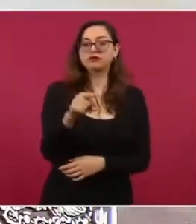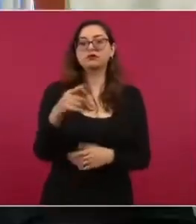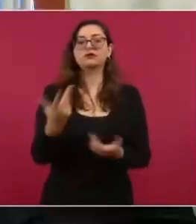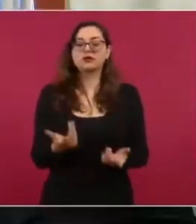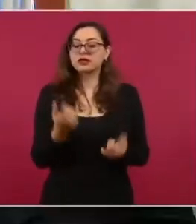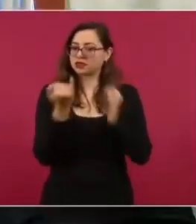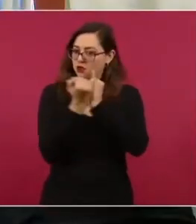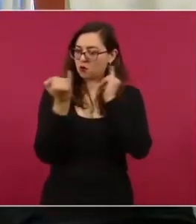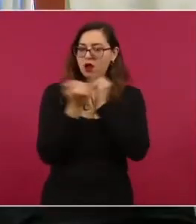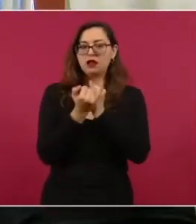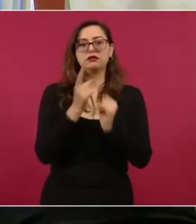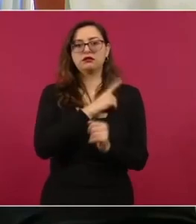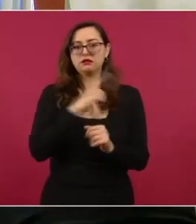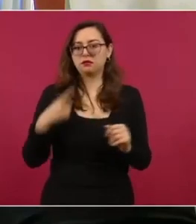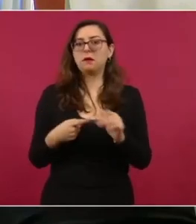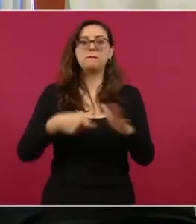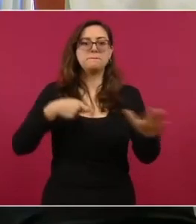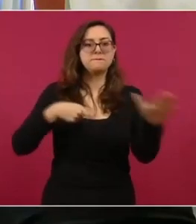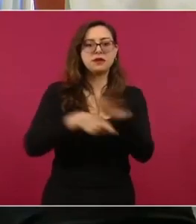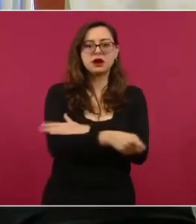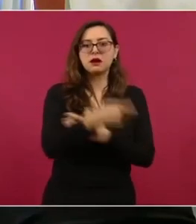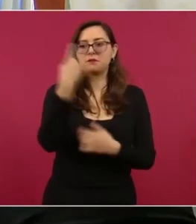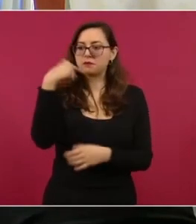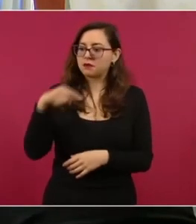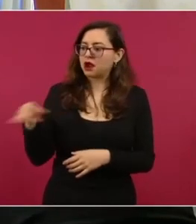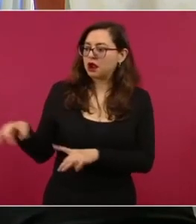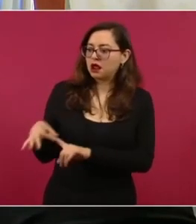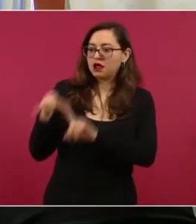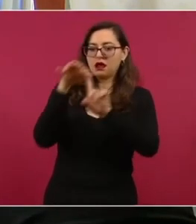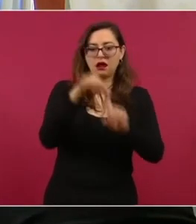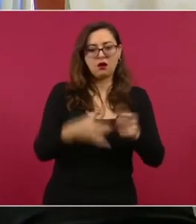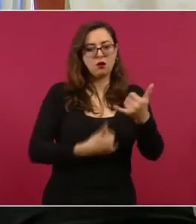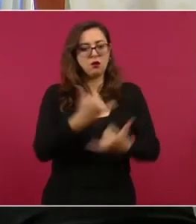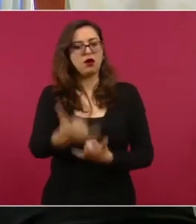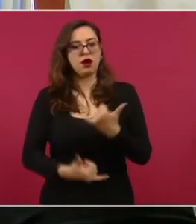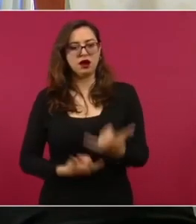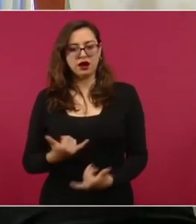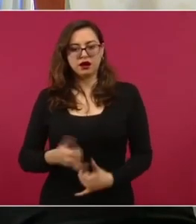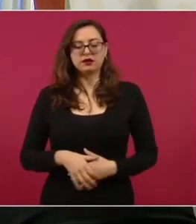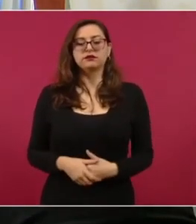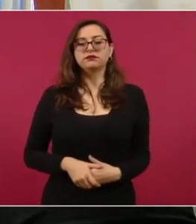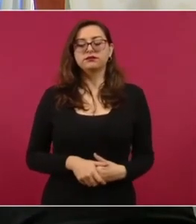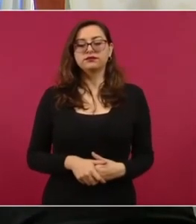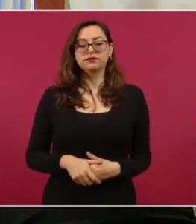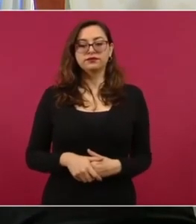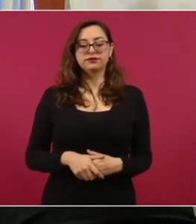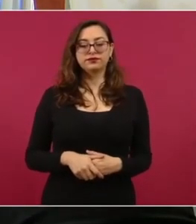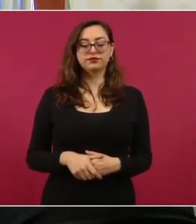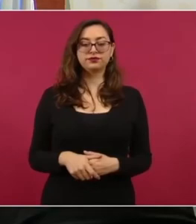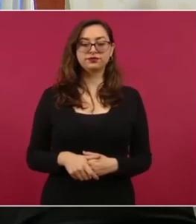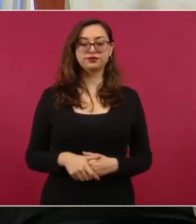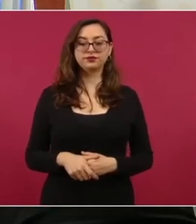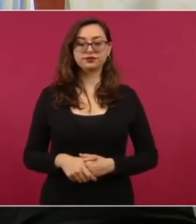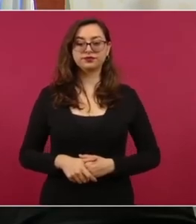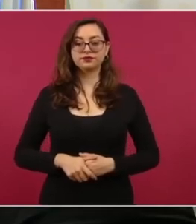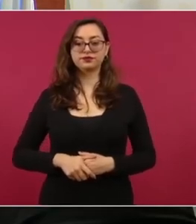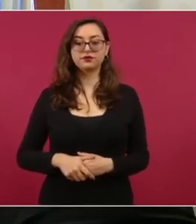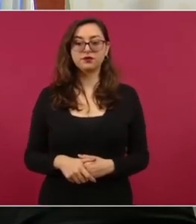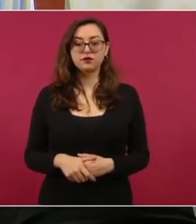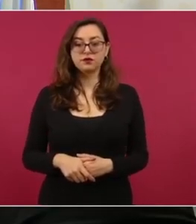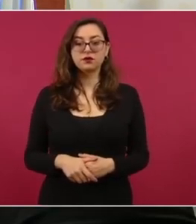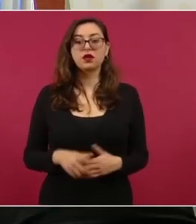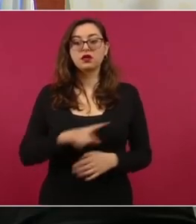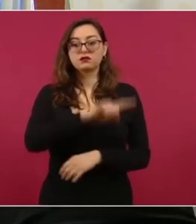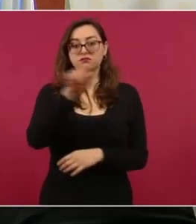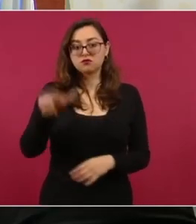cobró otro dinero para poderlo debutar en otros clubes. Después venimos con la preferencia de lo económico y no por lo